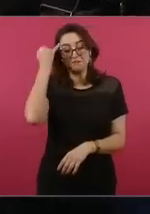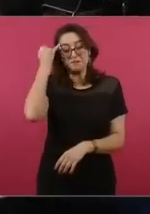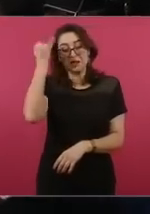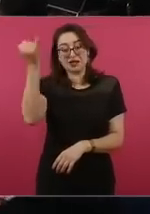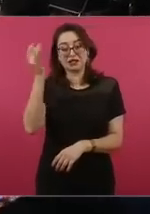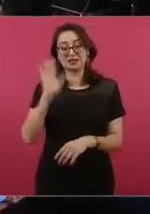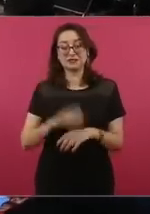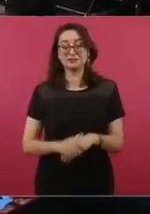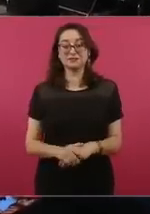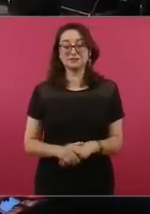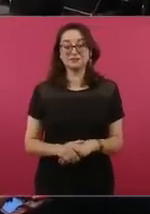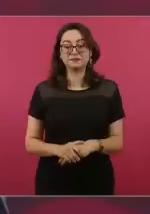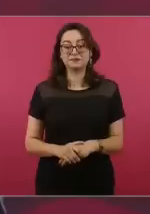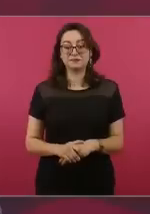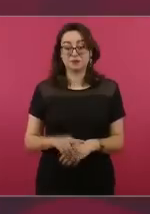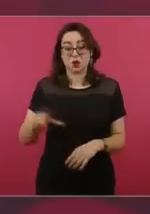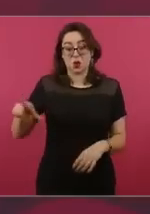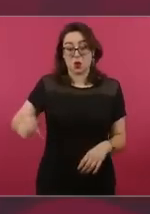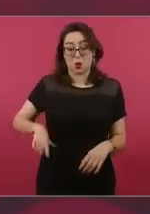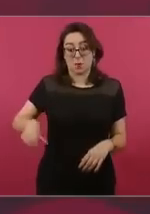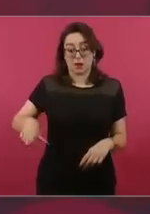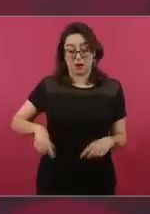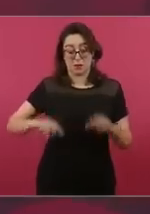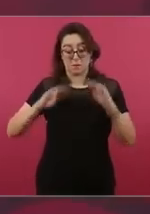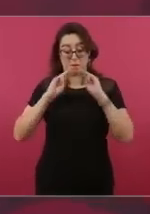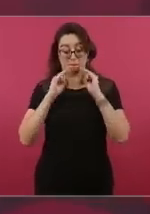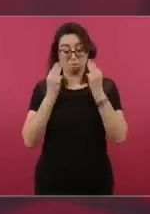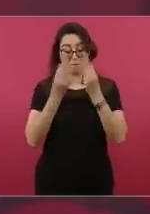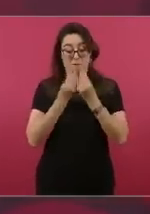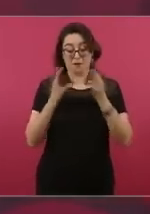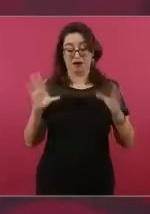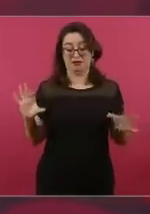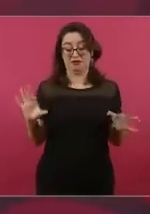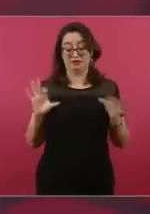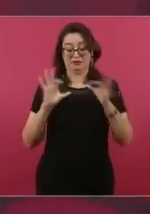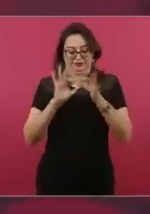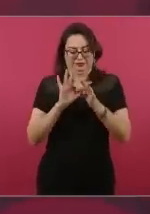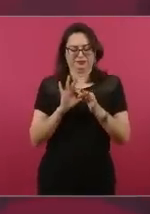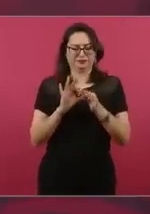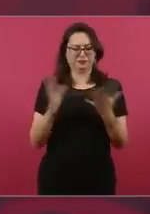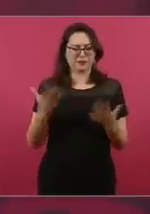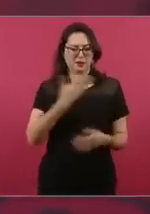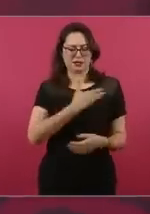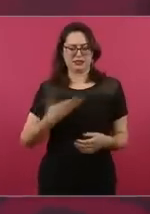que eso fue el gobierno de Calderón,